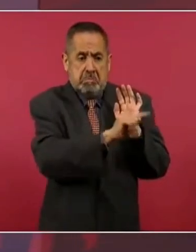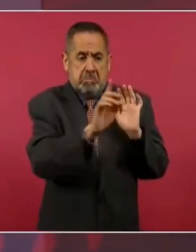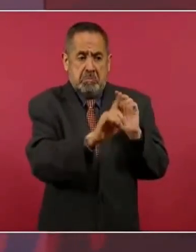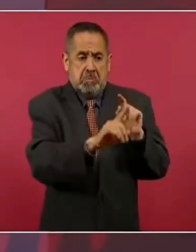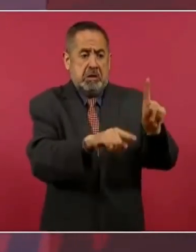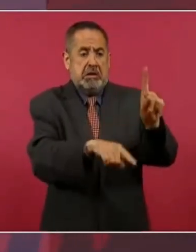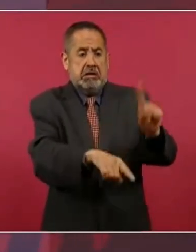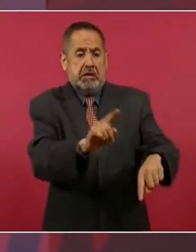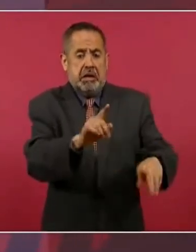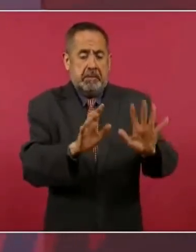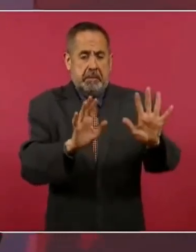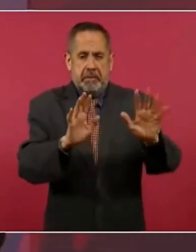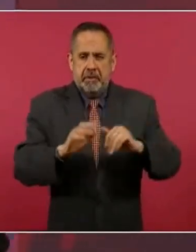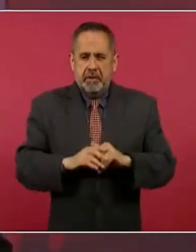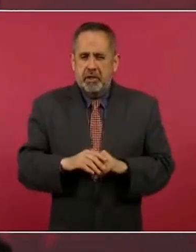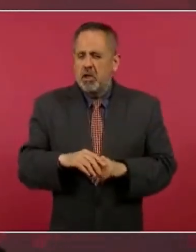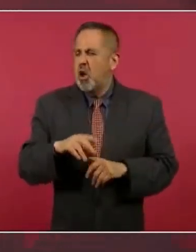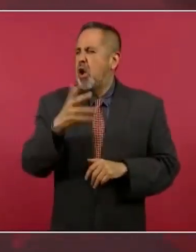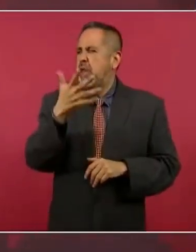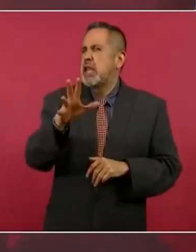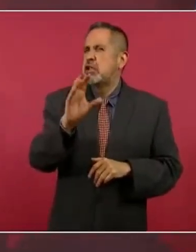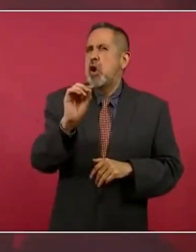no hace 8